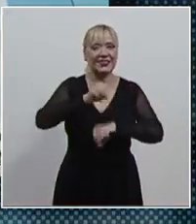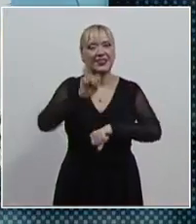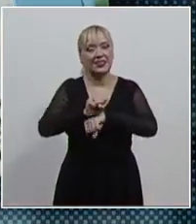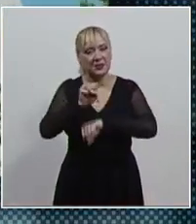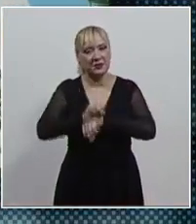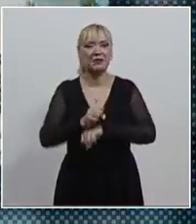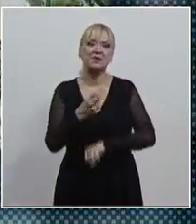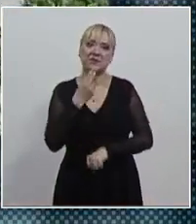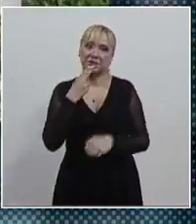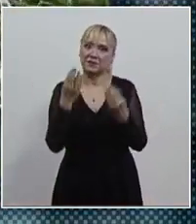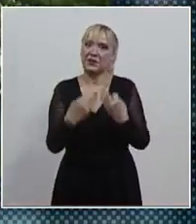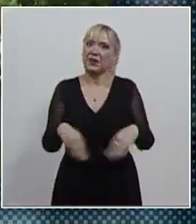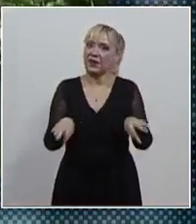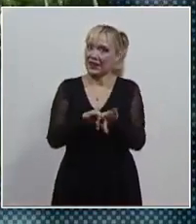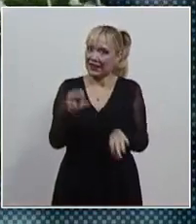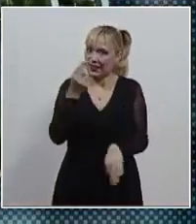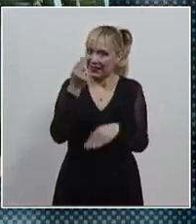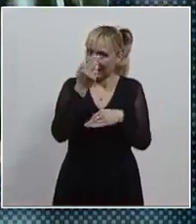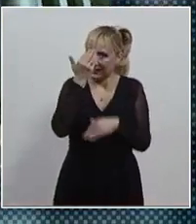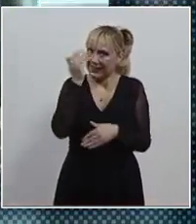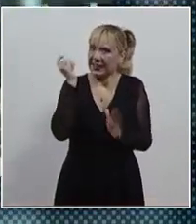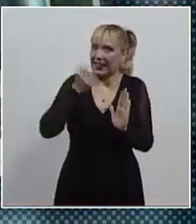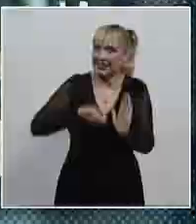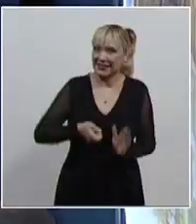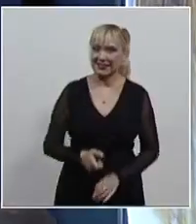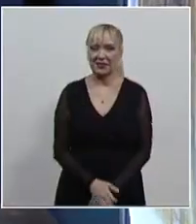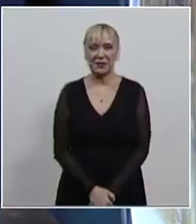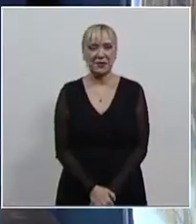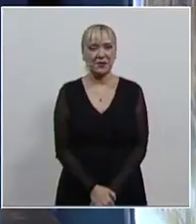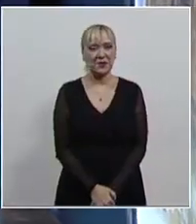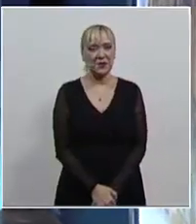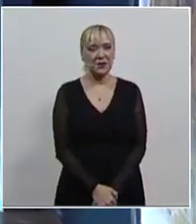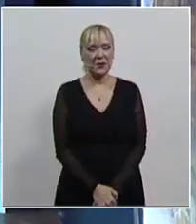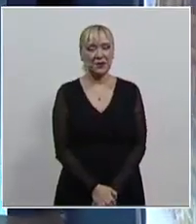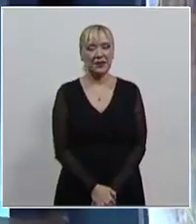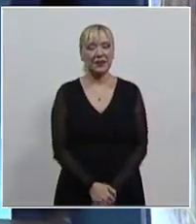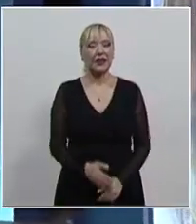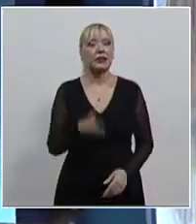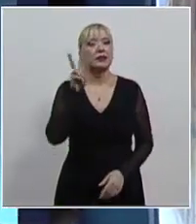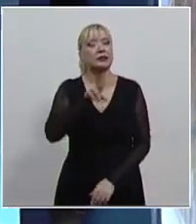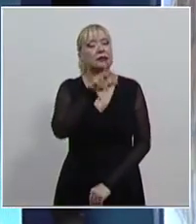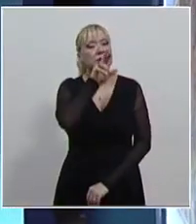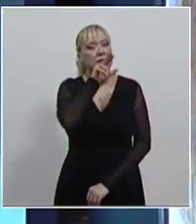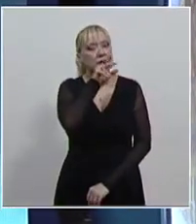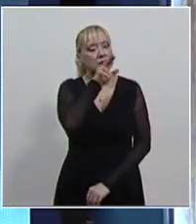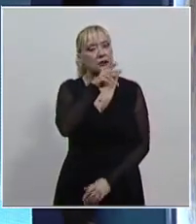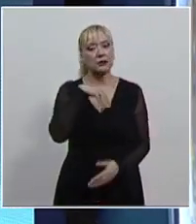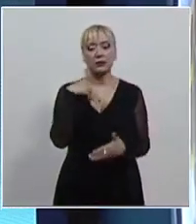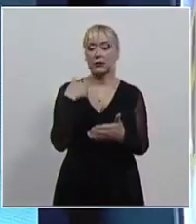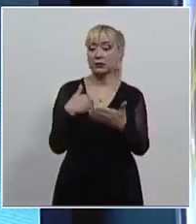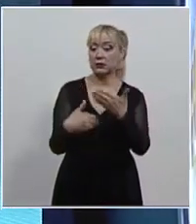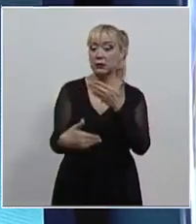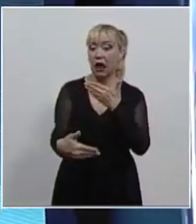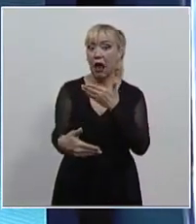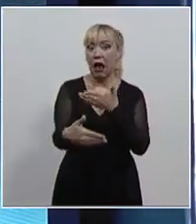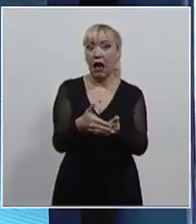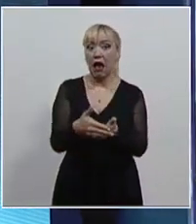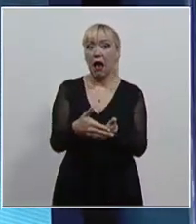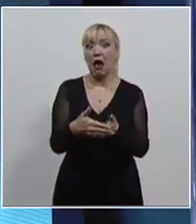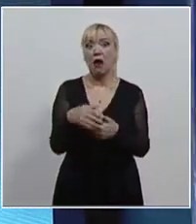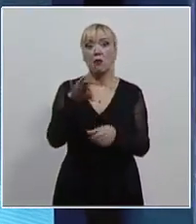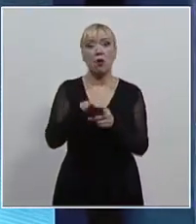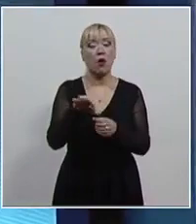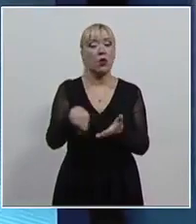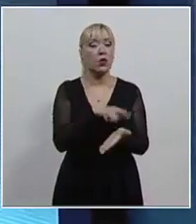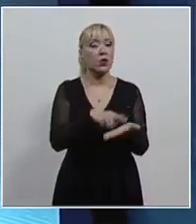el canal del Poder Judicial de la Federación, Jesús Daza. Y es preocupante que rumbo a las elecciones federales de 2024,